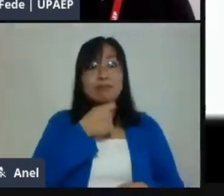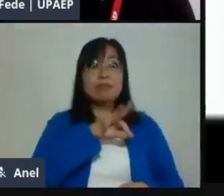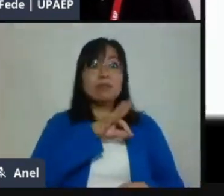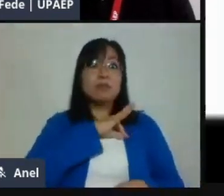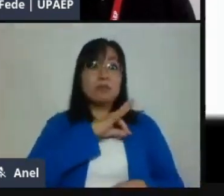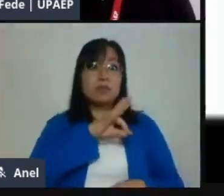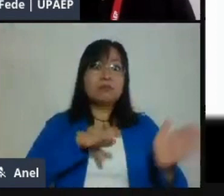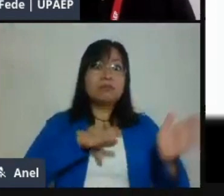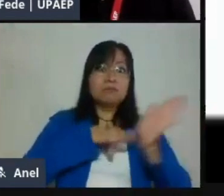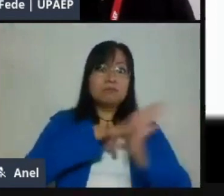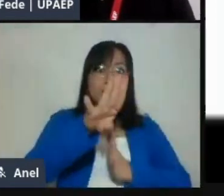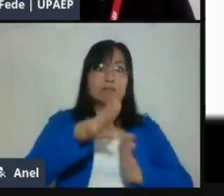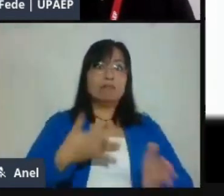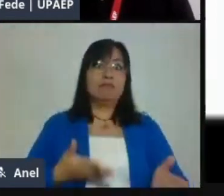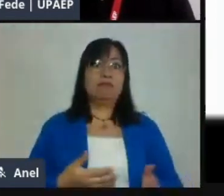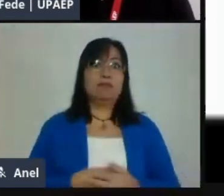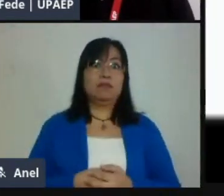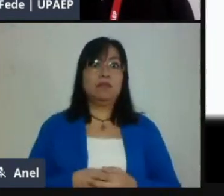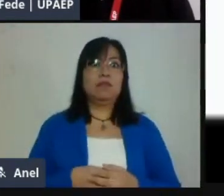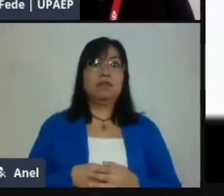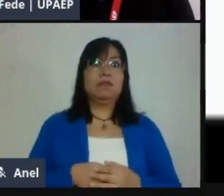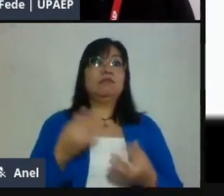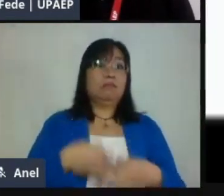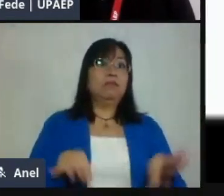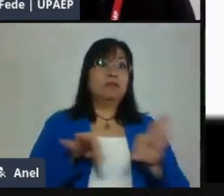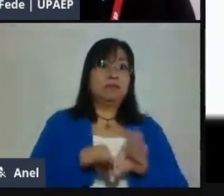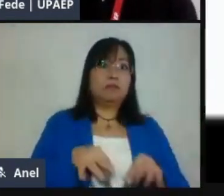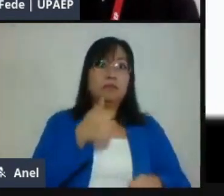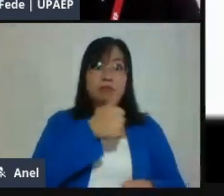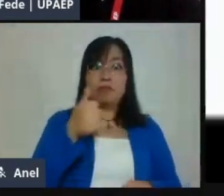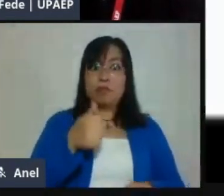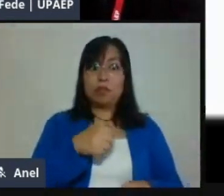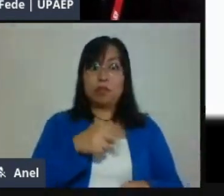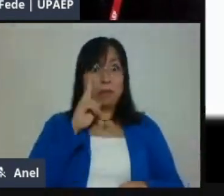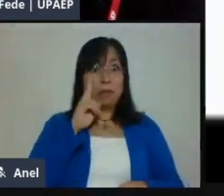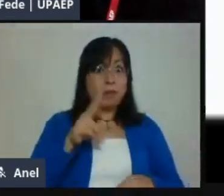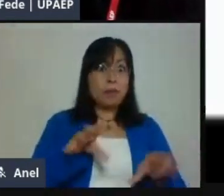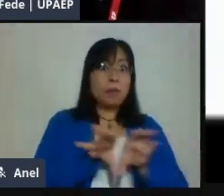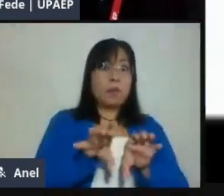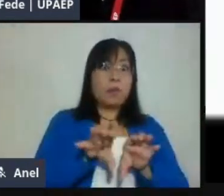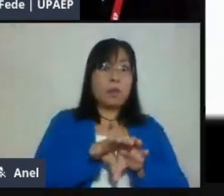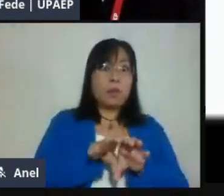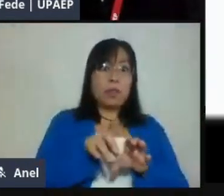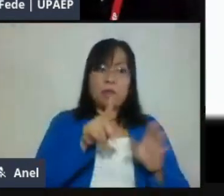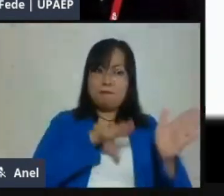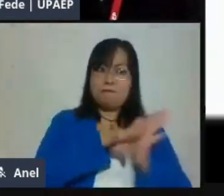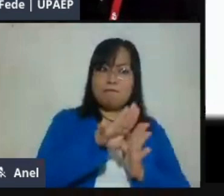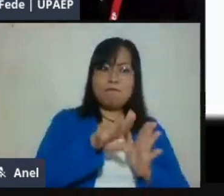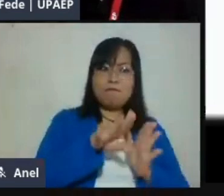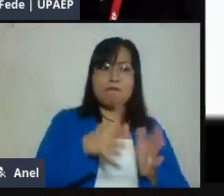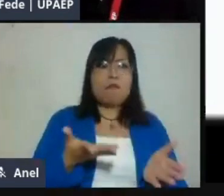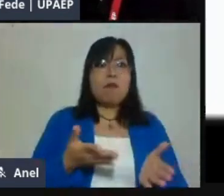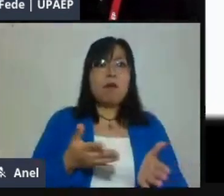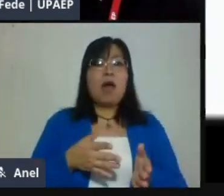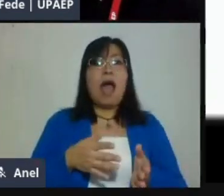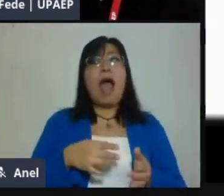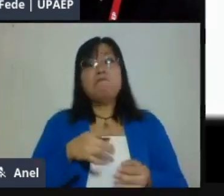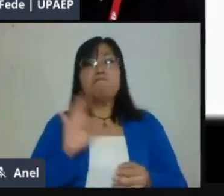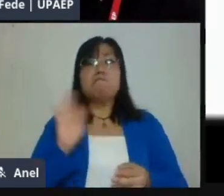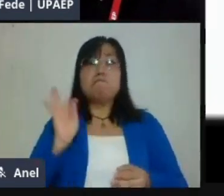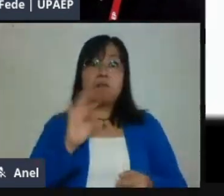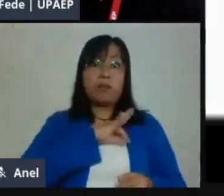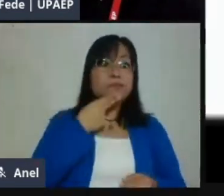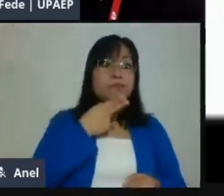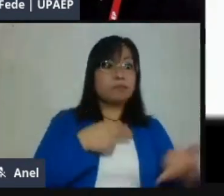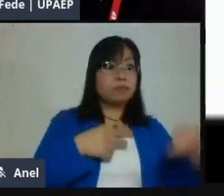ideal. Quiero que reflexionemos, son dispositivos para que usando el teléfono móvil de papá o de mamá, y eso es cuando puede, ¿no? Habrá